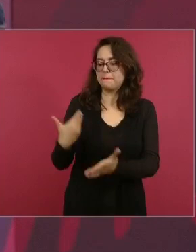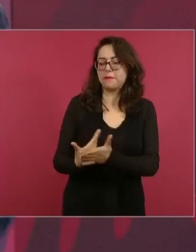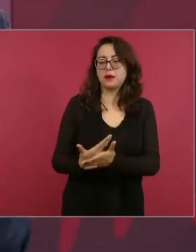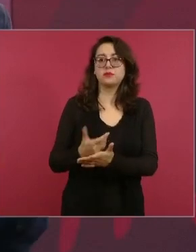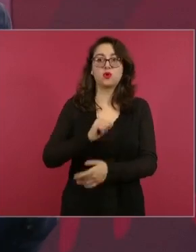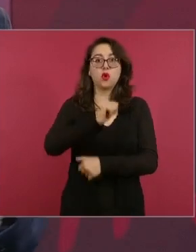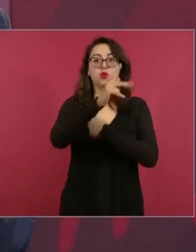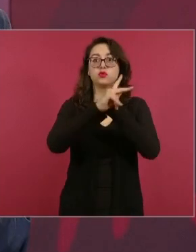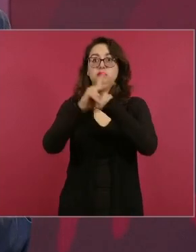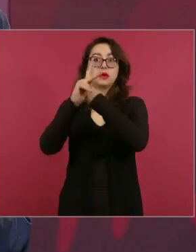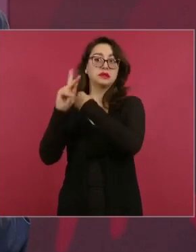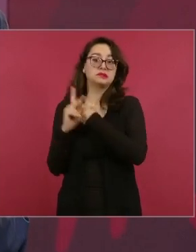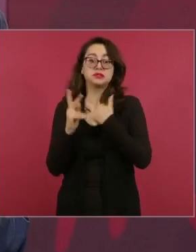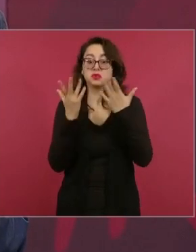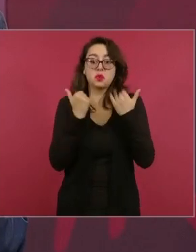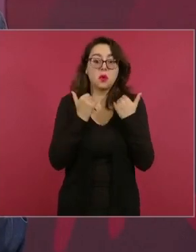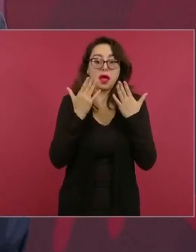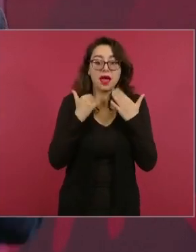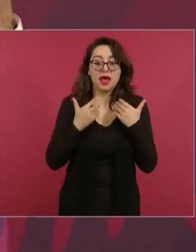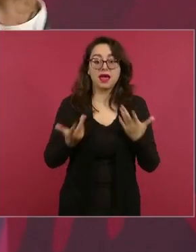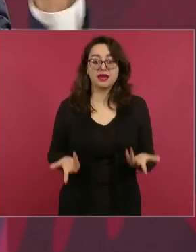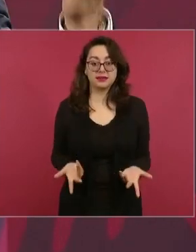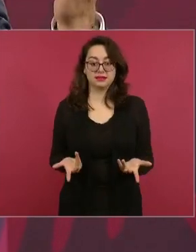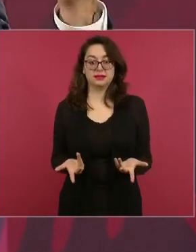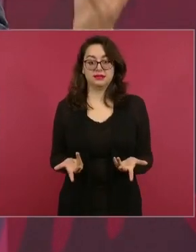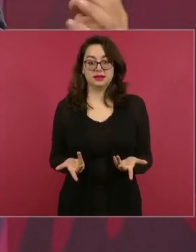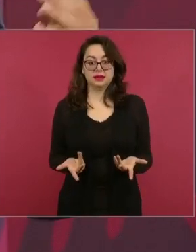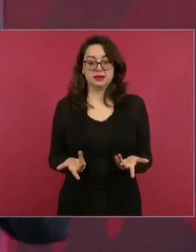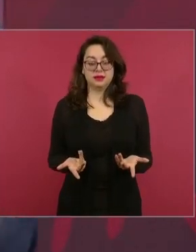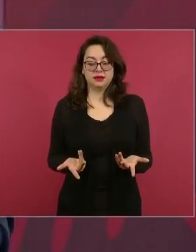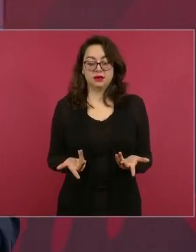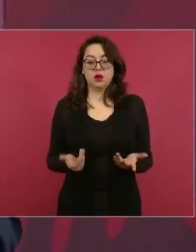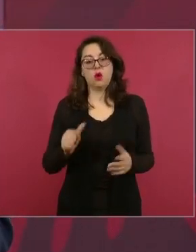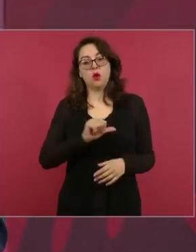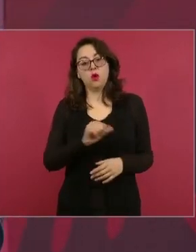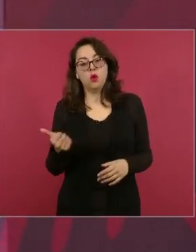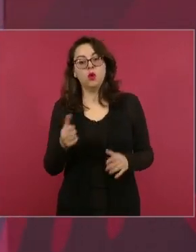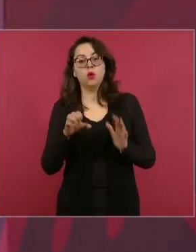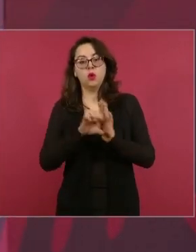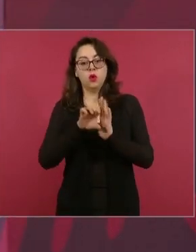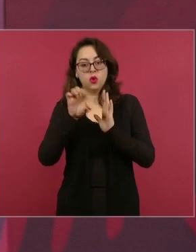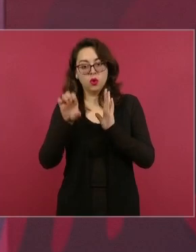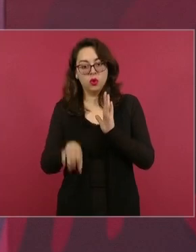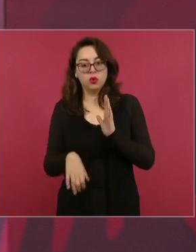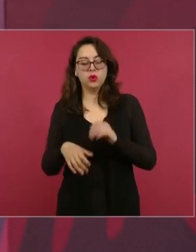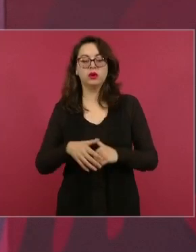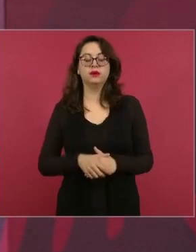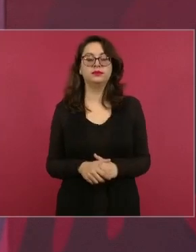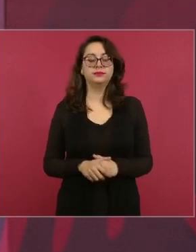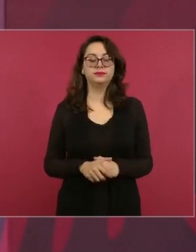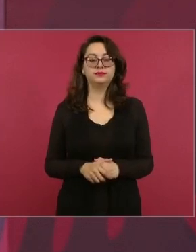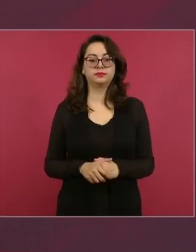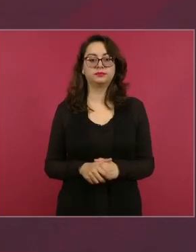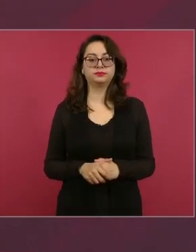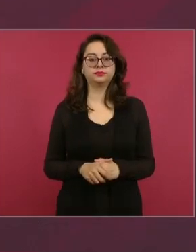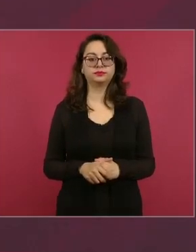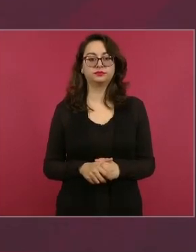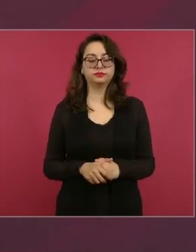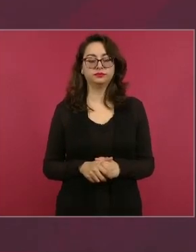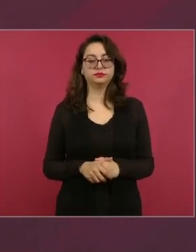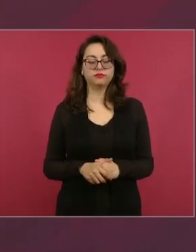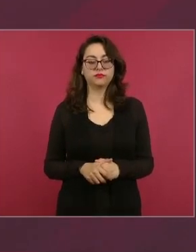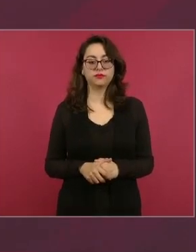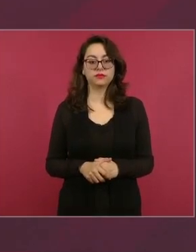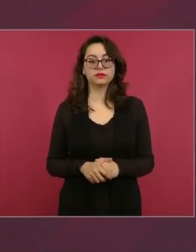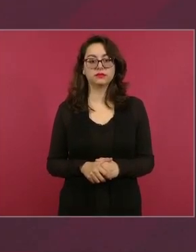Les voy a poner otro ejemplo de la importancia que tienen las culturas prehispánicas. No tenemos